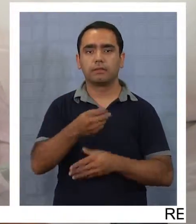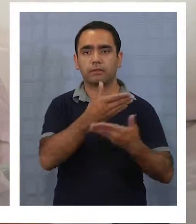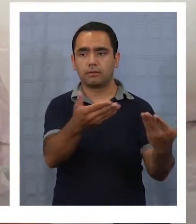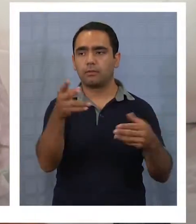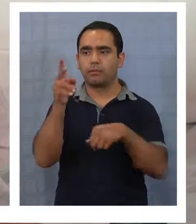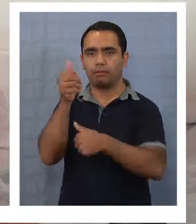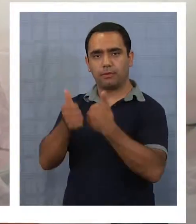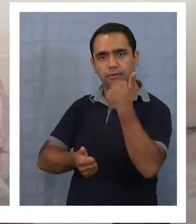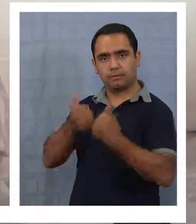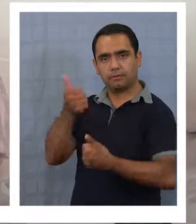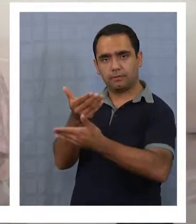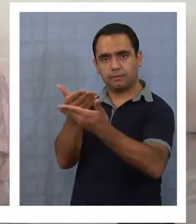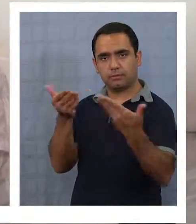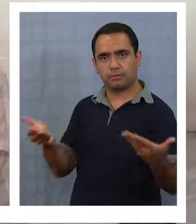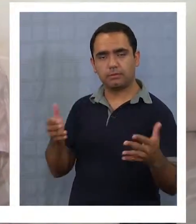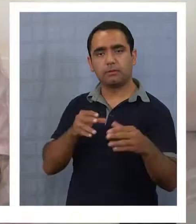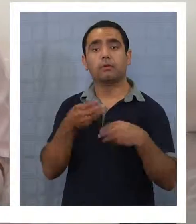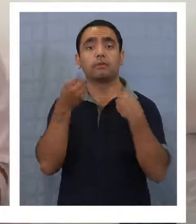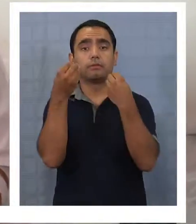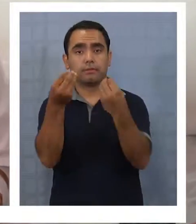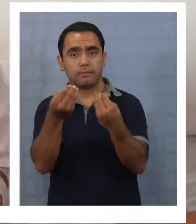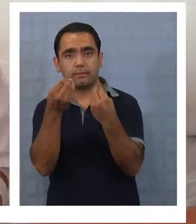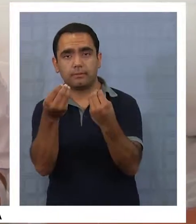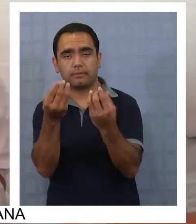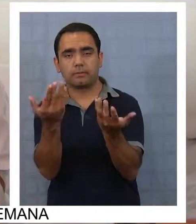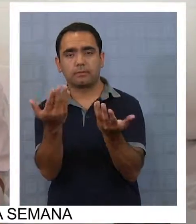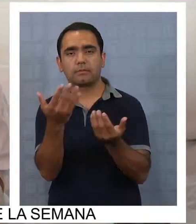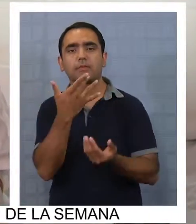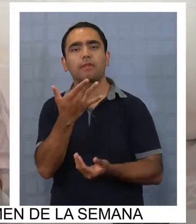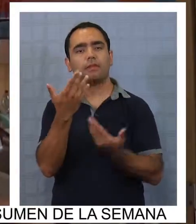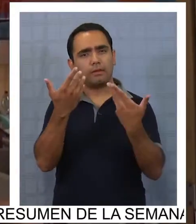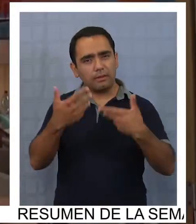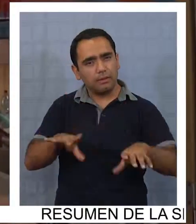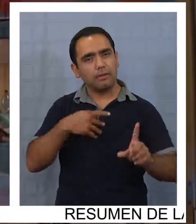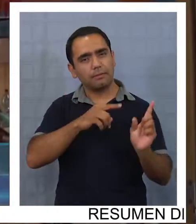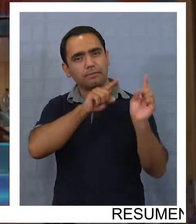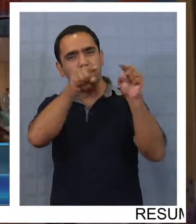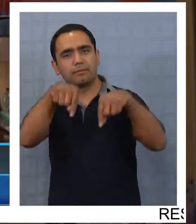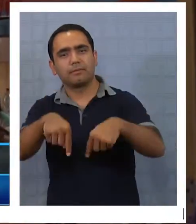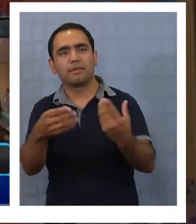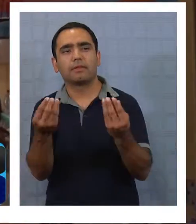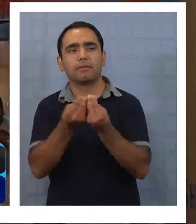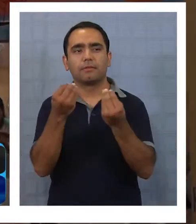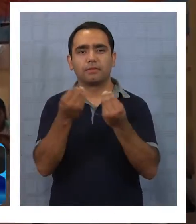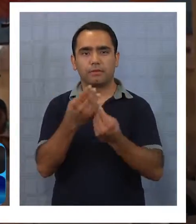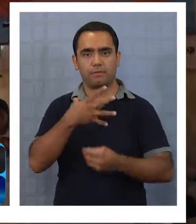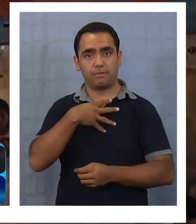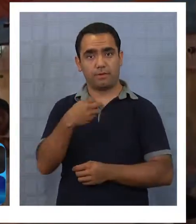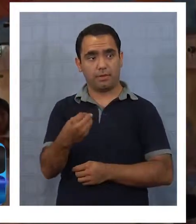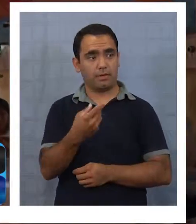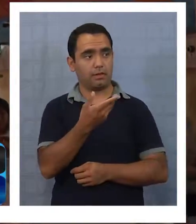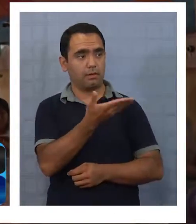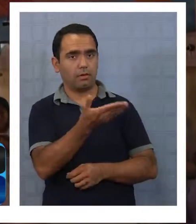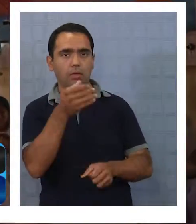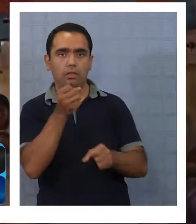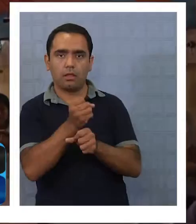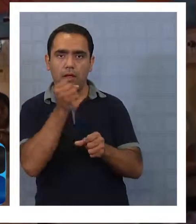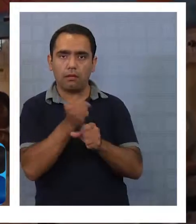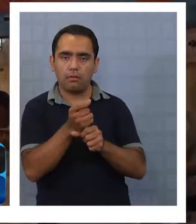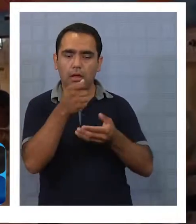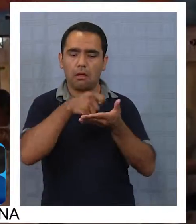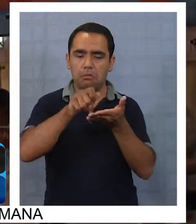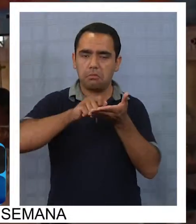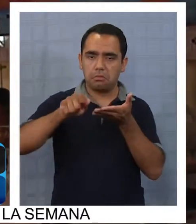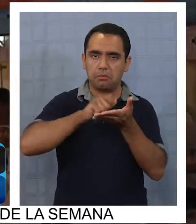profesionales. Esto es súper bueno, si han venido ya varias veces a que mi hijo haga trabajos,